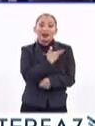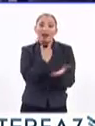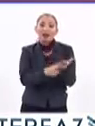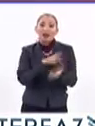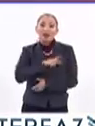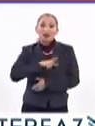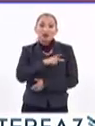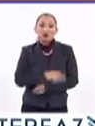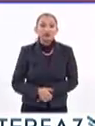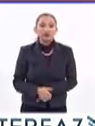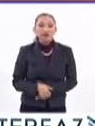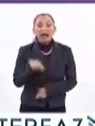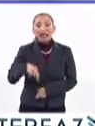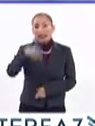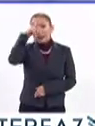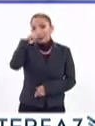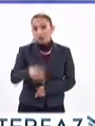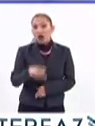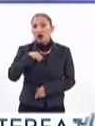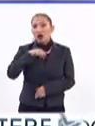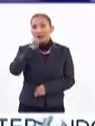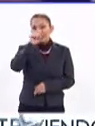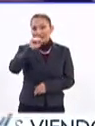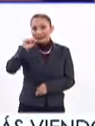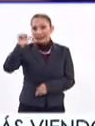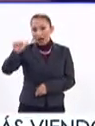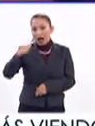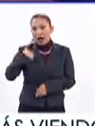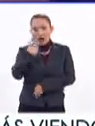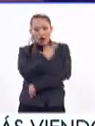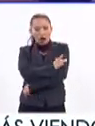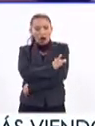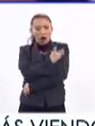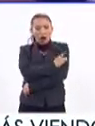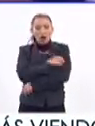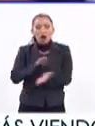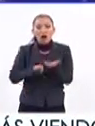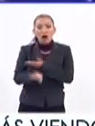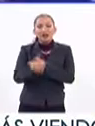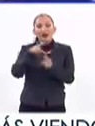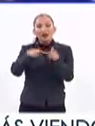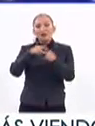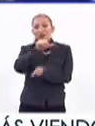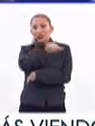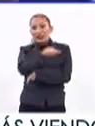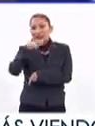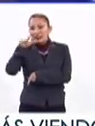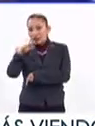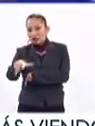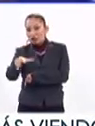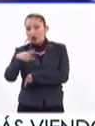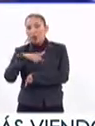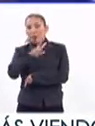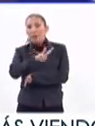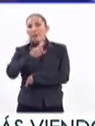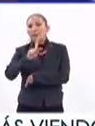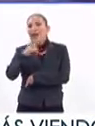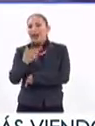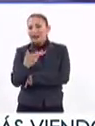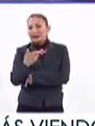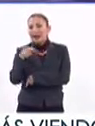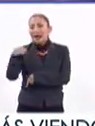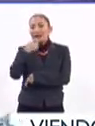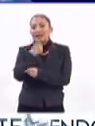el virus como tal. En México, la Secretaría de Salud aplica una vacuna contra los tipos 16 y 18 del VPH,